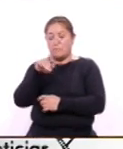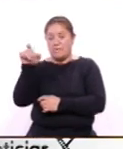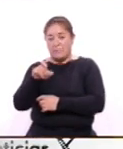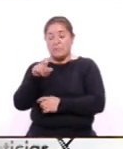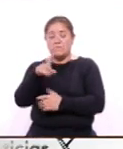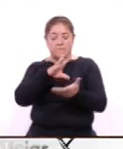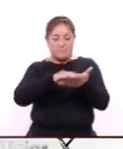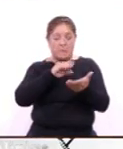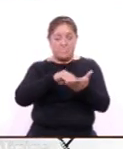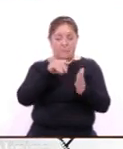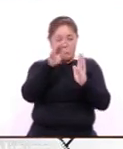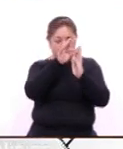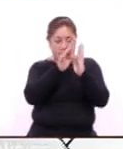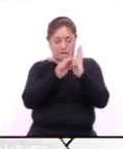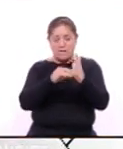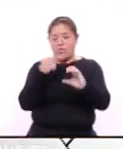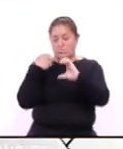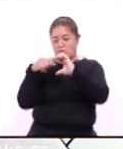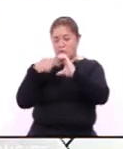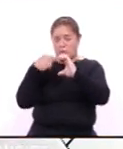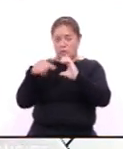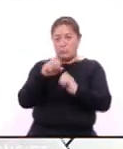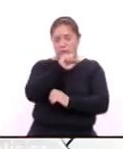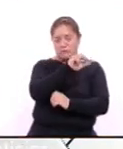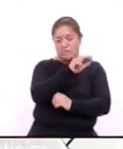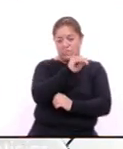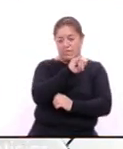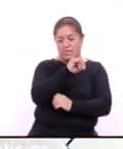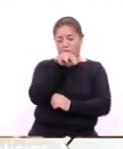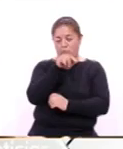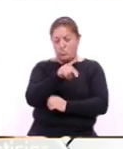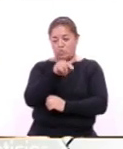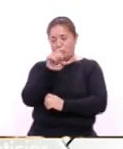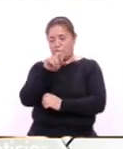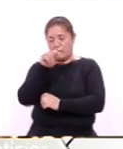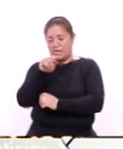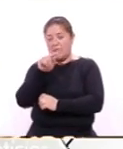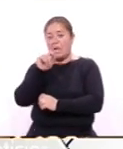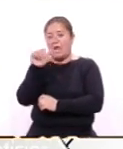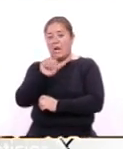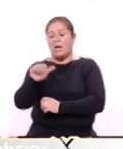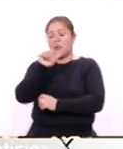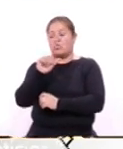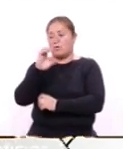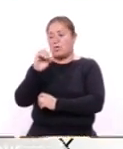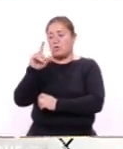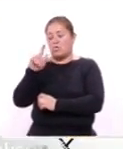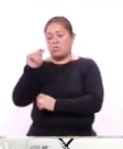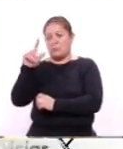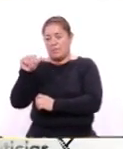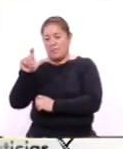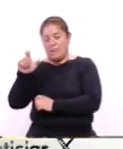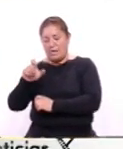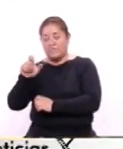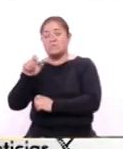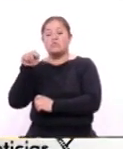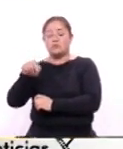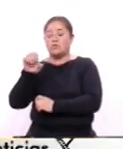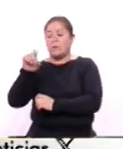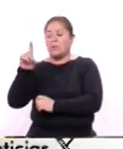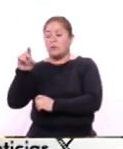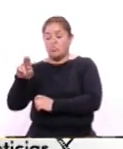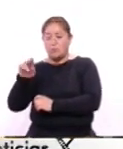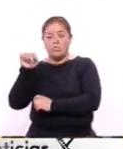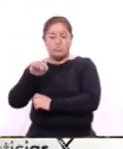documentación se debe enviar al correo electrónico sarait.et arroba coltax.edu.mx